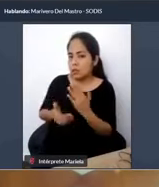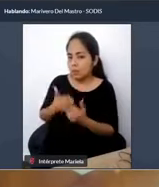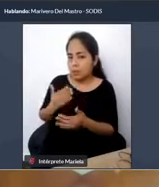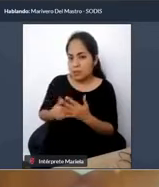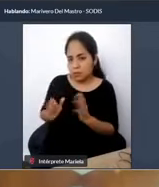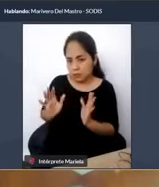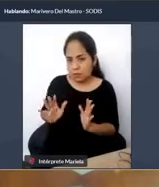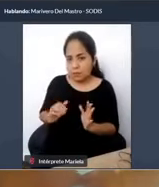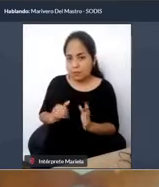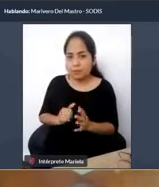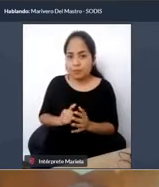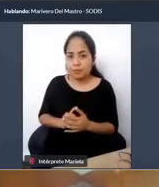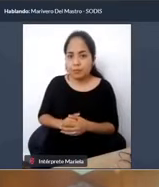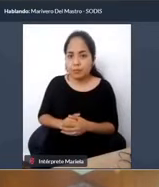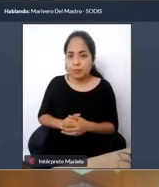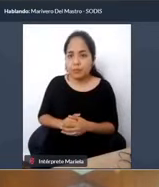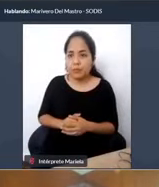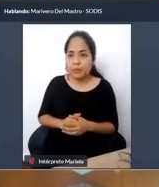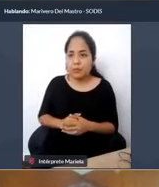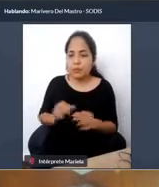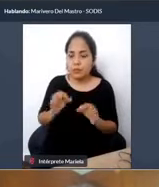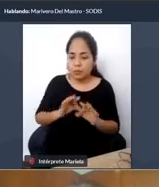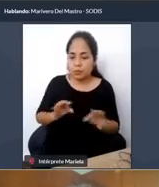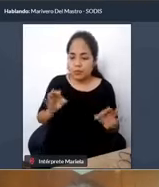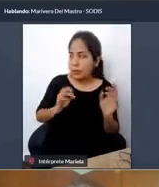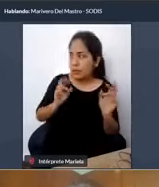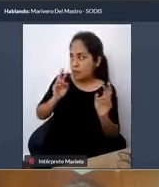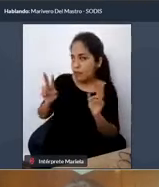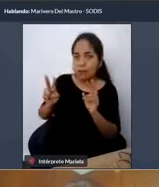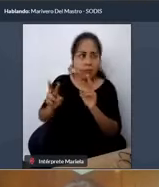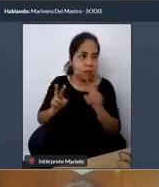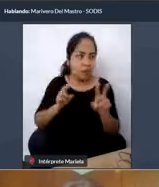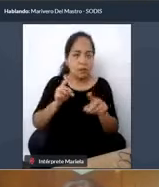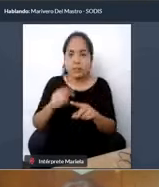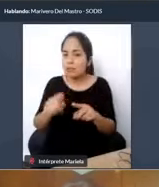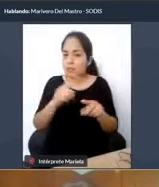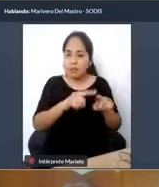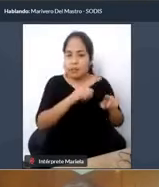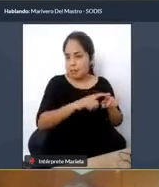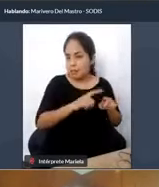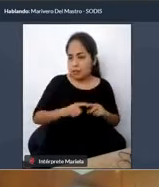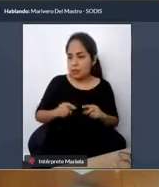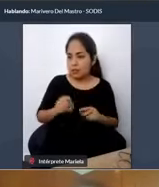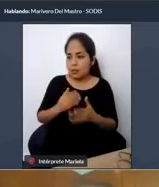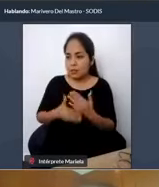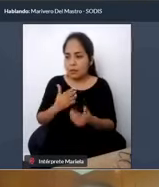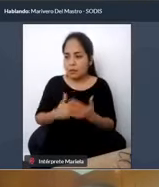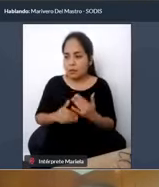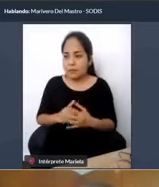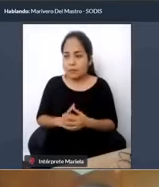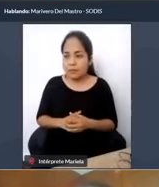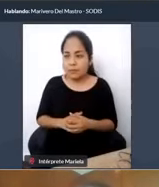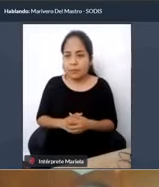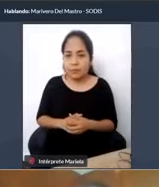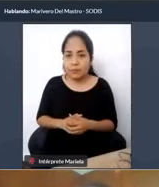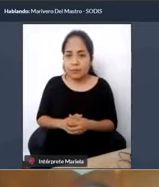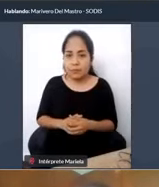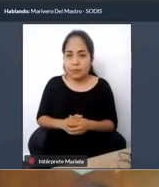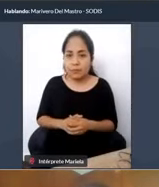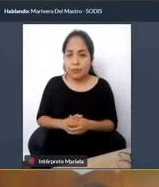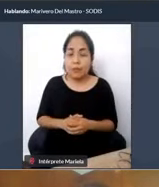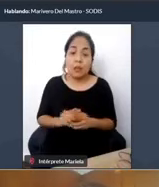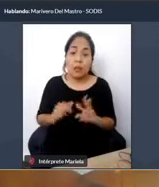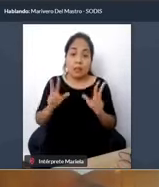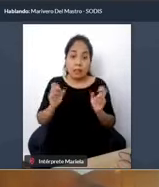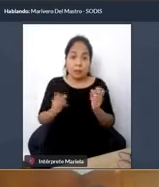que atender a las necesidades de todos los tipos de discapacidad. Entonces, cuando hablamos de discapacidad física voy a decirlo de manera